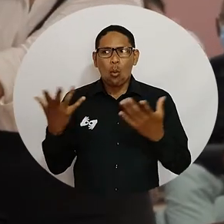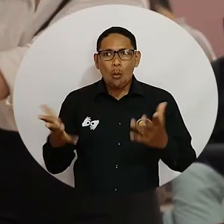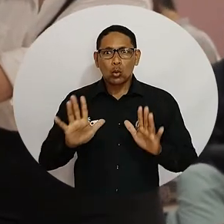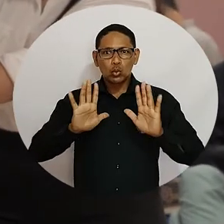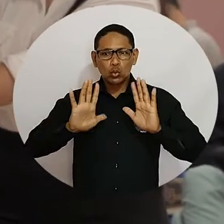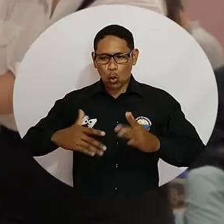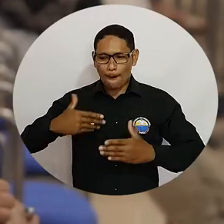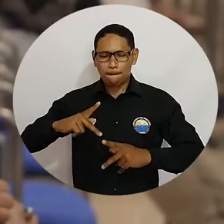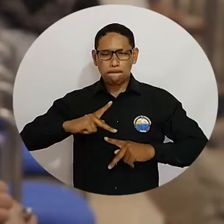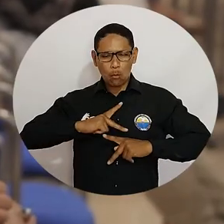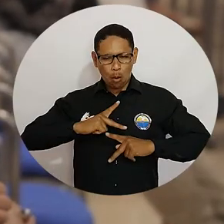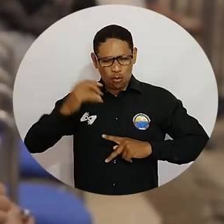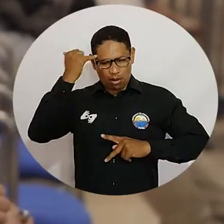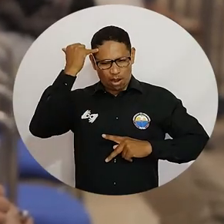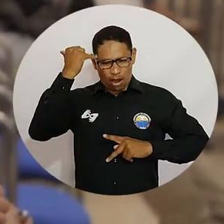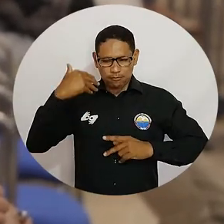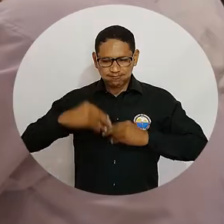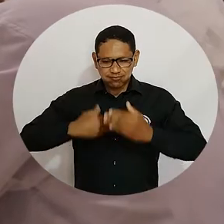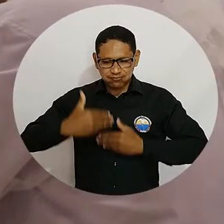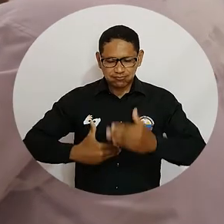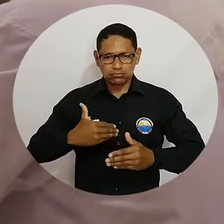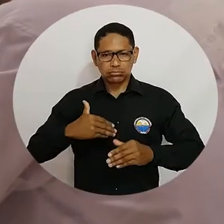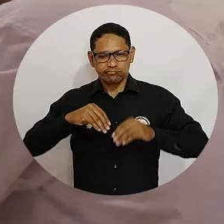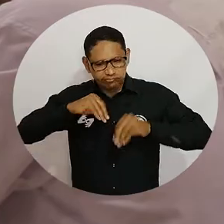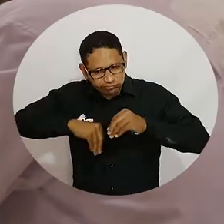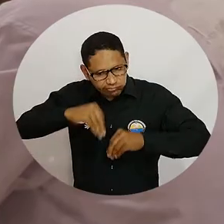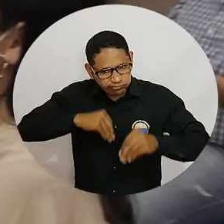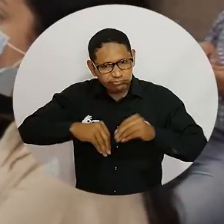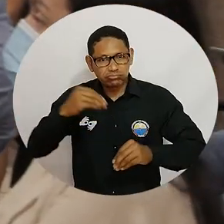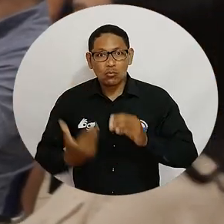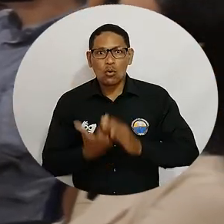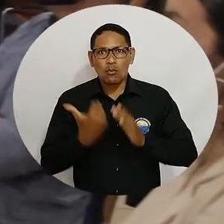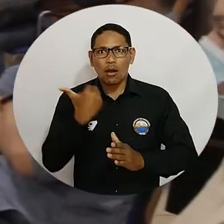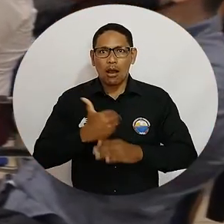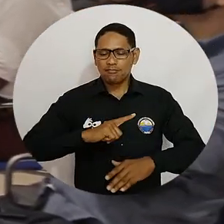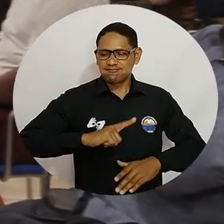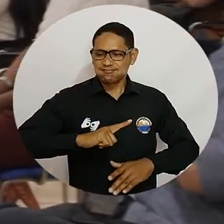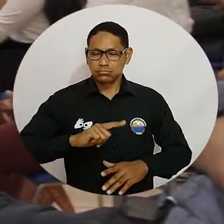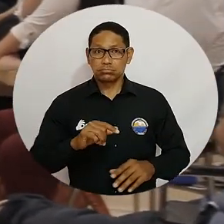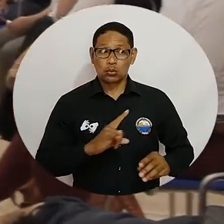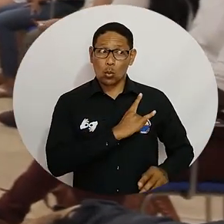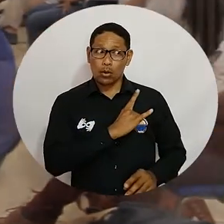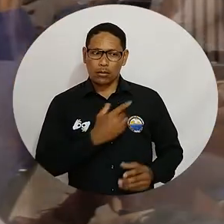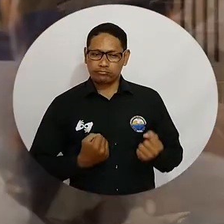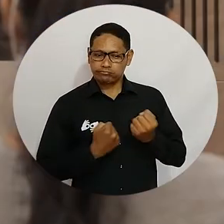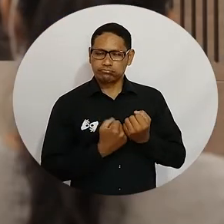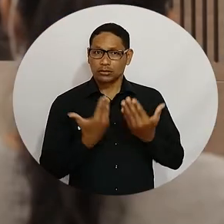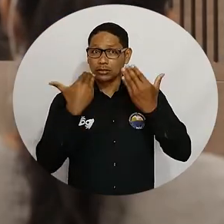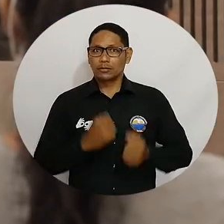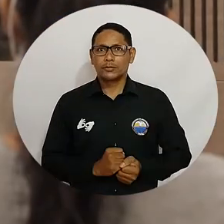uso de la propiedad intelectual en procesos de investigación, desarrollo, innovación y emprendimiento que benefician a la institución.